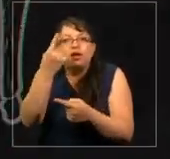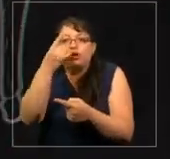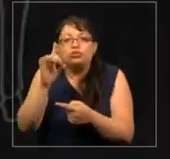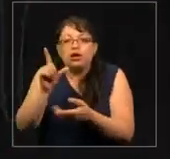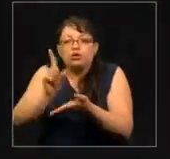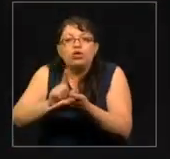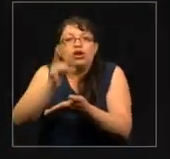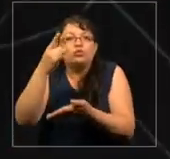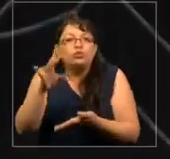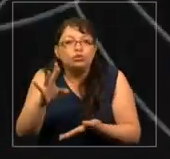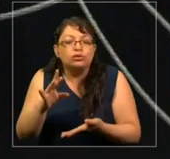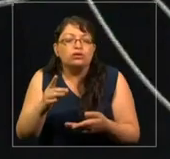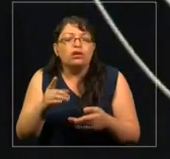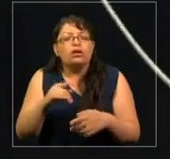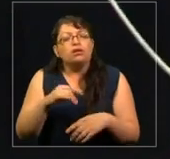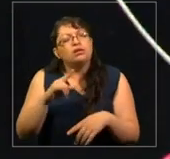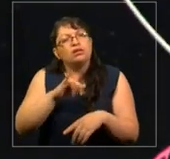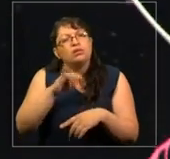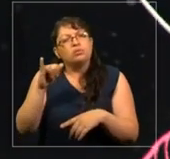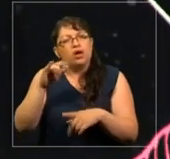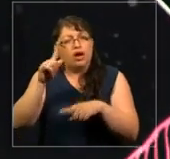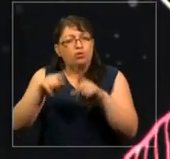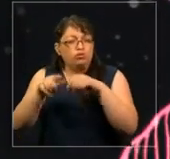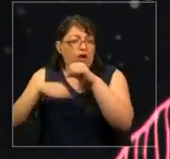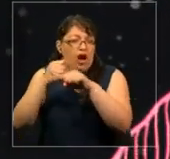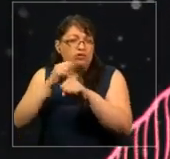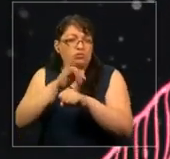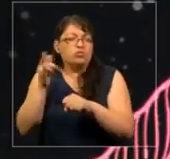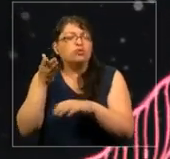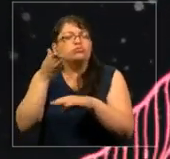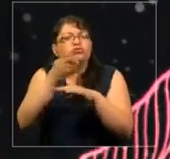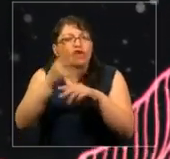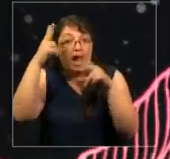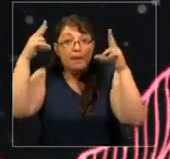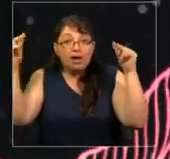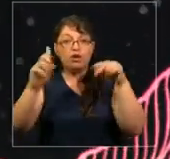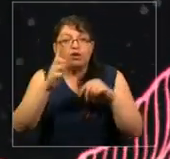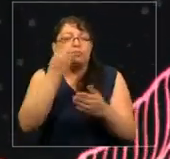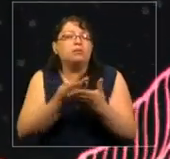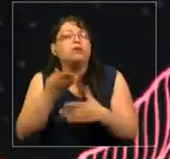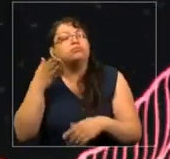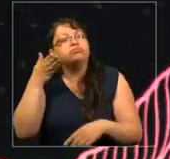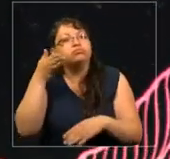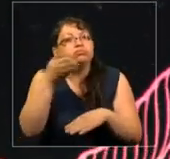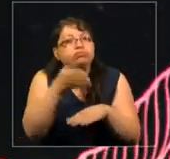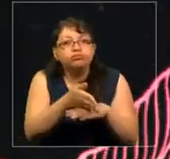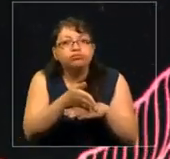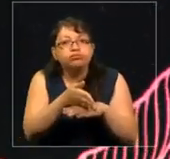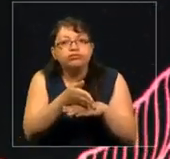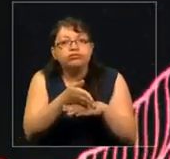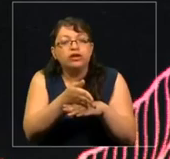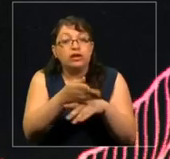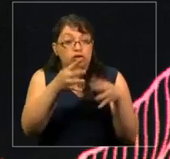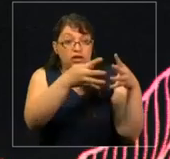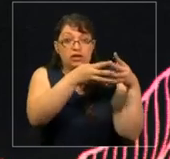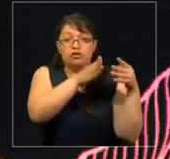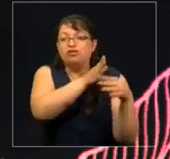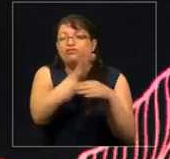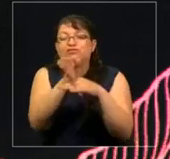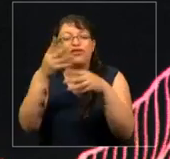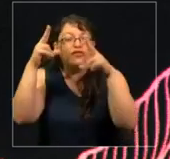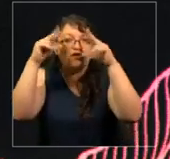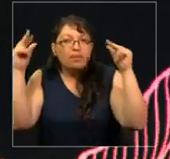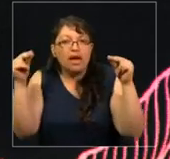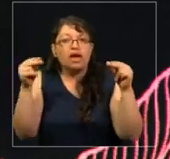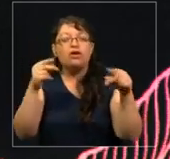Hace unos años visité a México por primera vez y visité México desde Estados Unidos. Y en ese momento